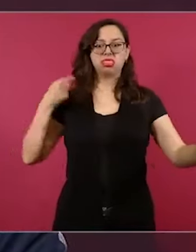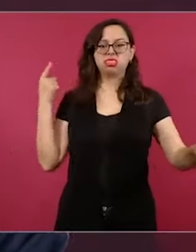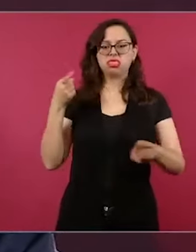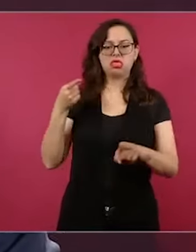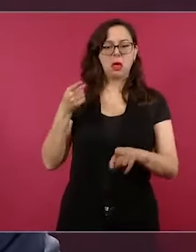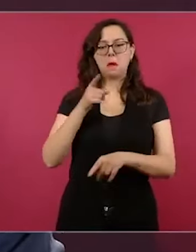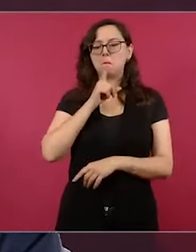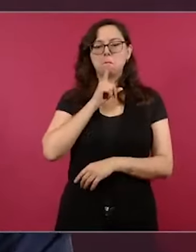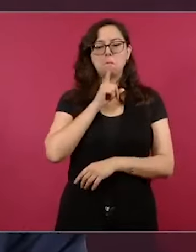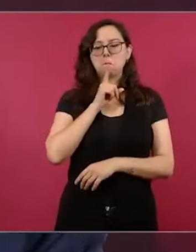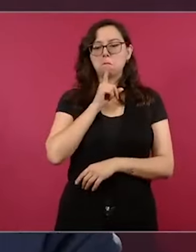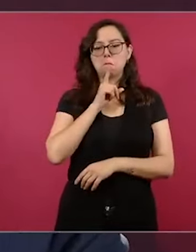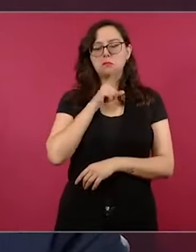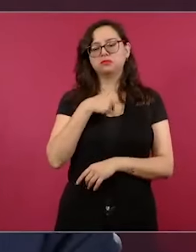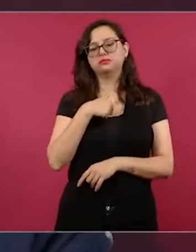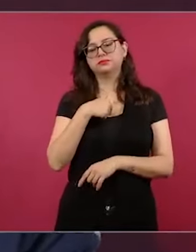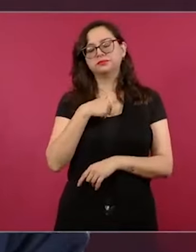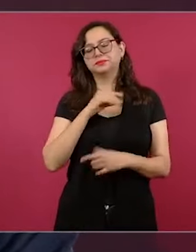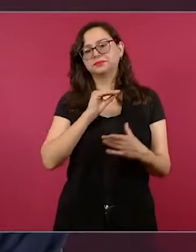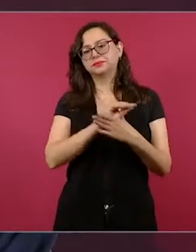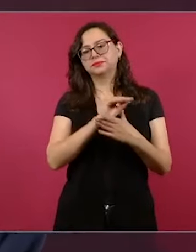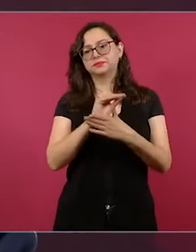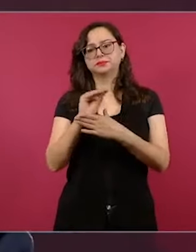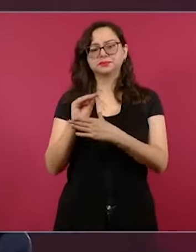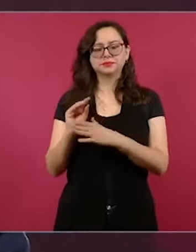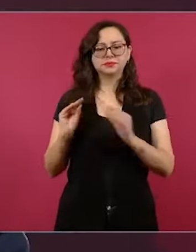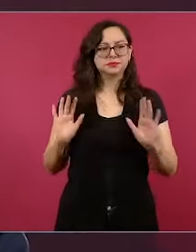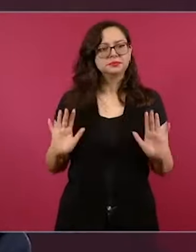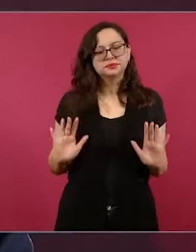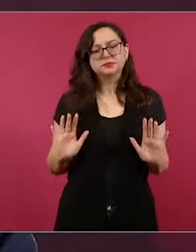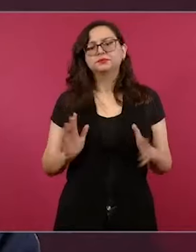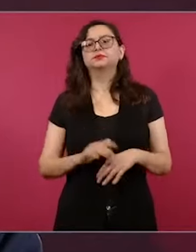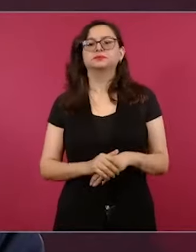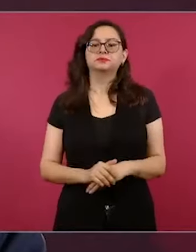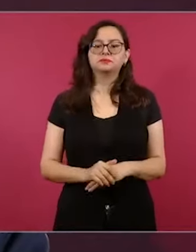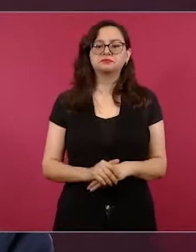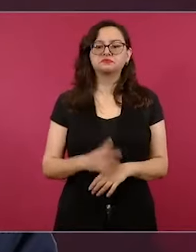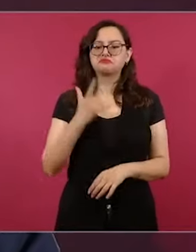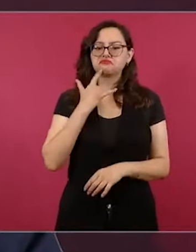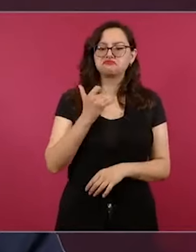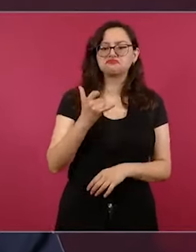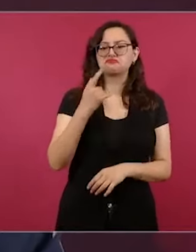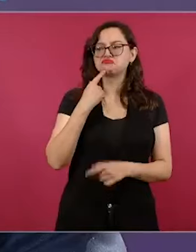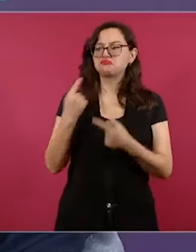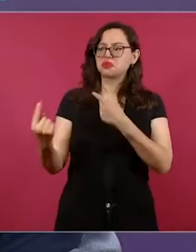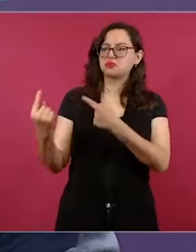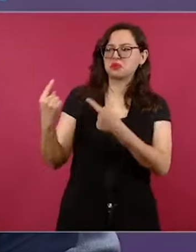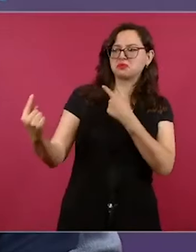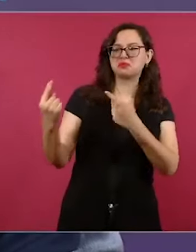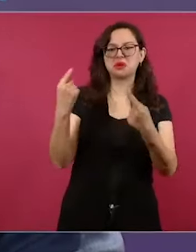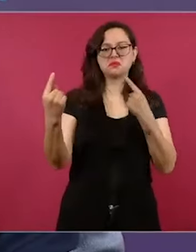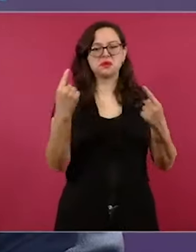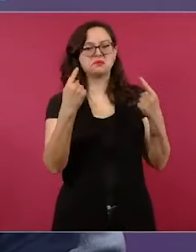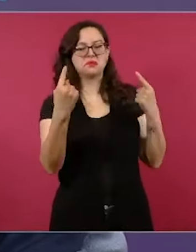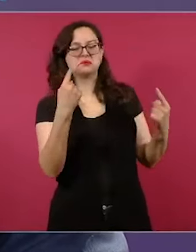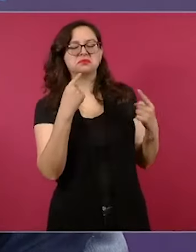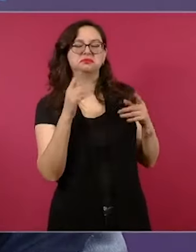Ya llevo muchos años luchando y evadiendo el acoso,